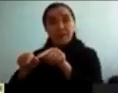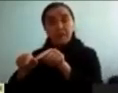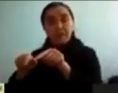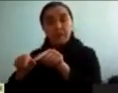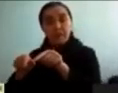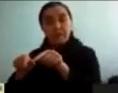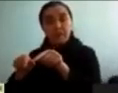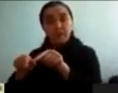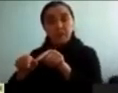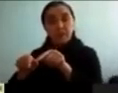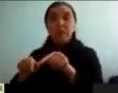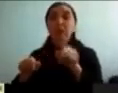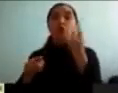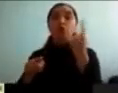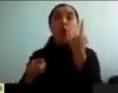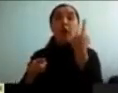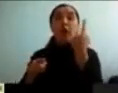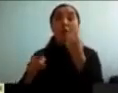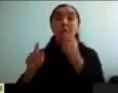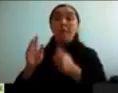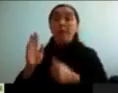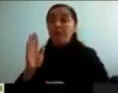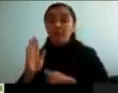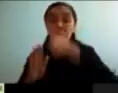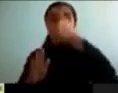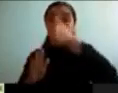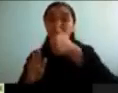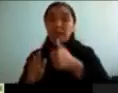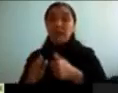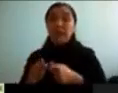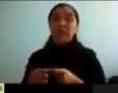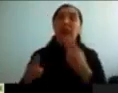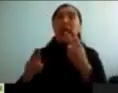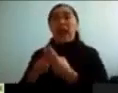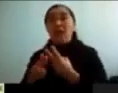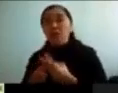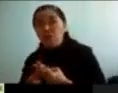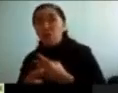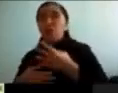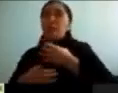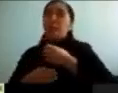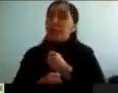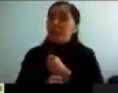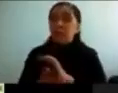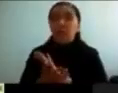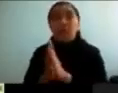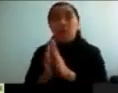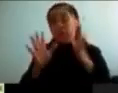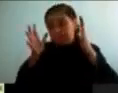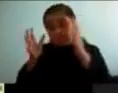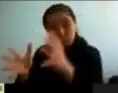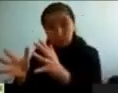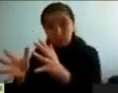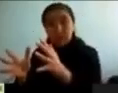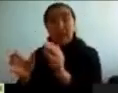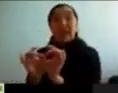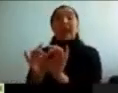condición que se dispara sino que si empezamos a revisar la depresión y el uso de sustancias pasa exactamente lo mismo. sea, claramente hay una relación